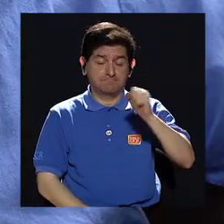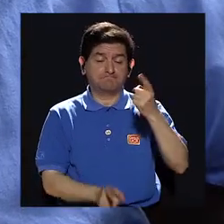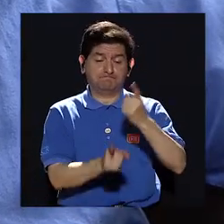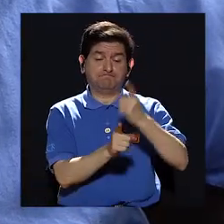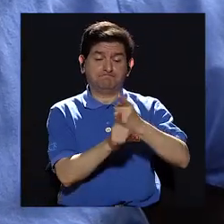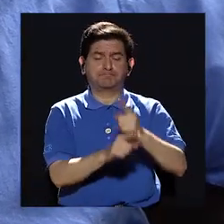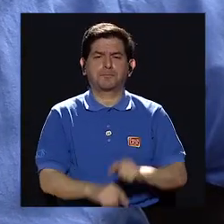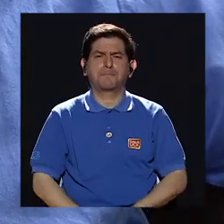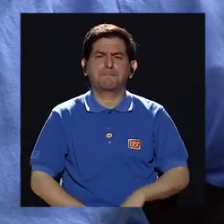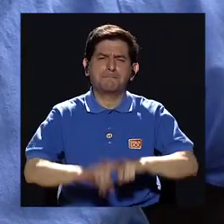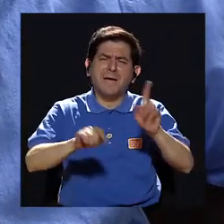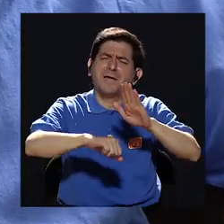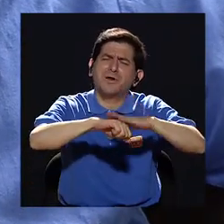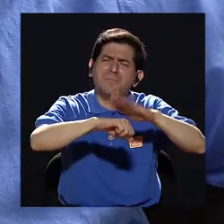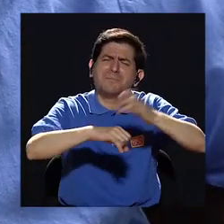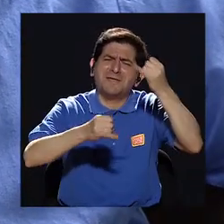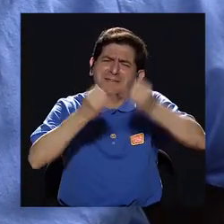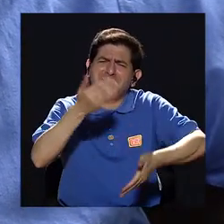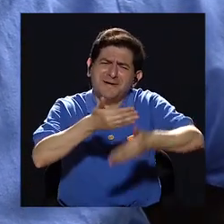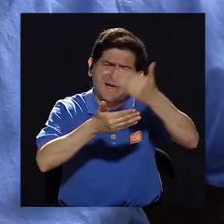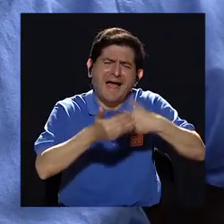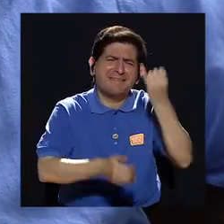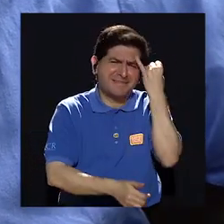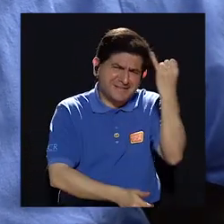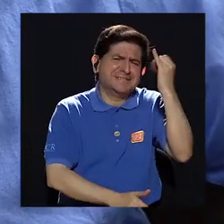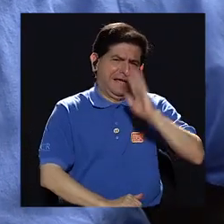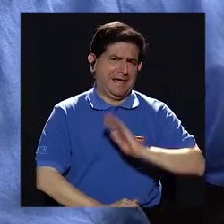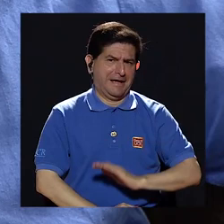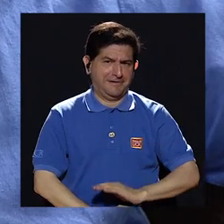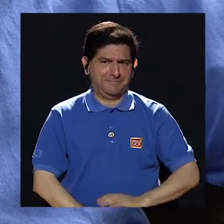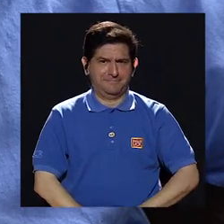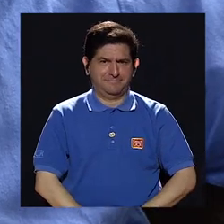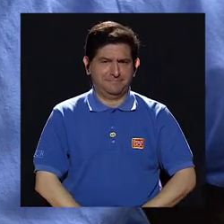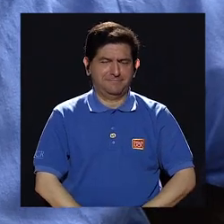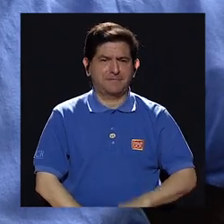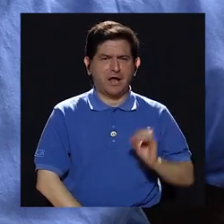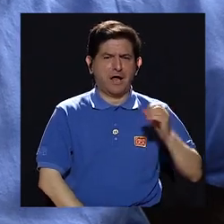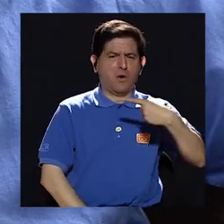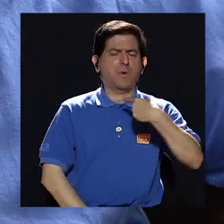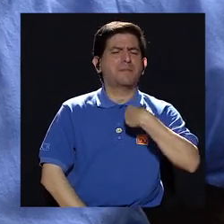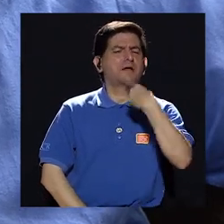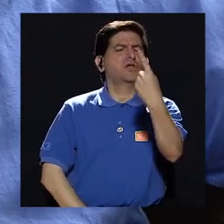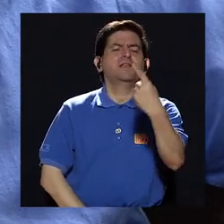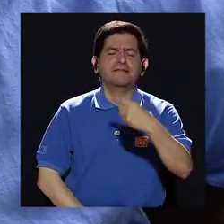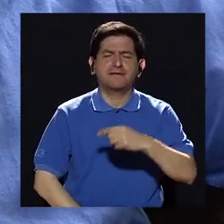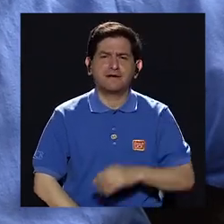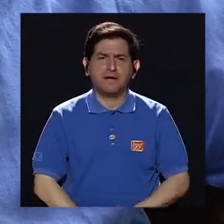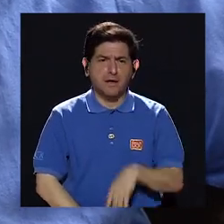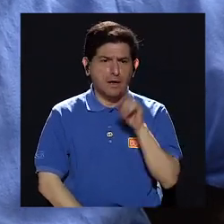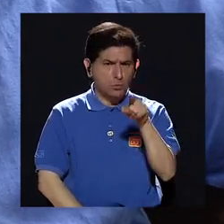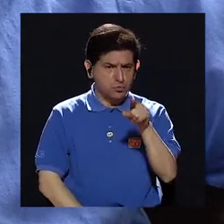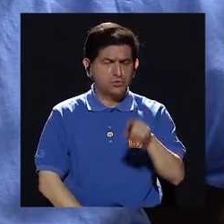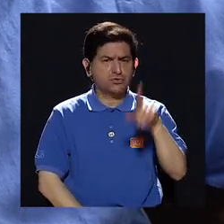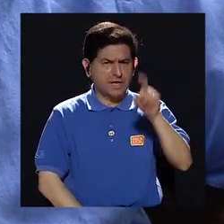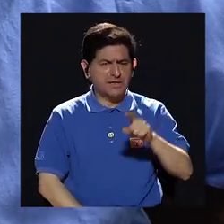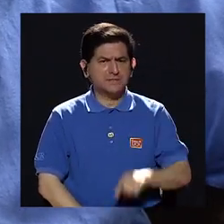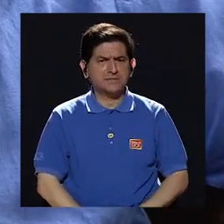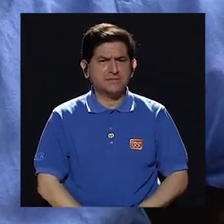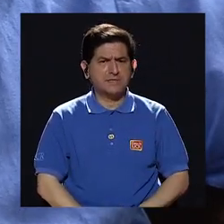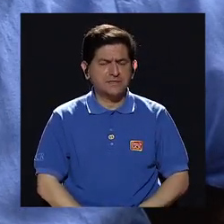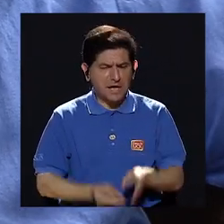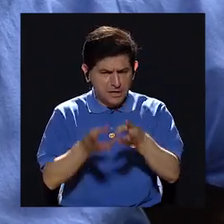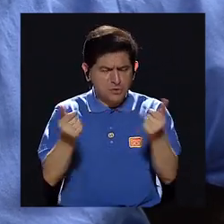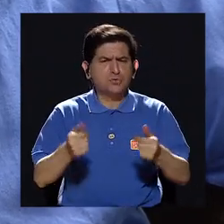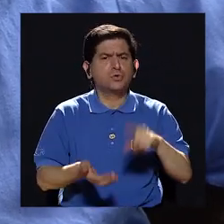fue. Pero permítame terminar con la idea. A Obama le dije, usted tiene que saldar esa